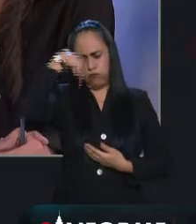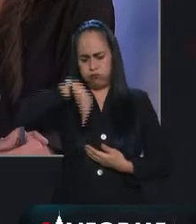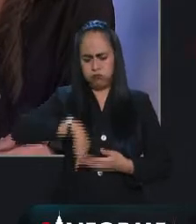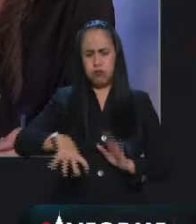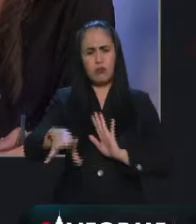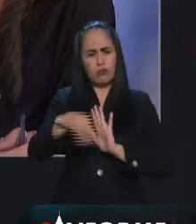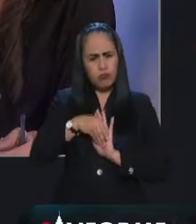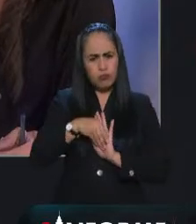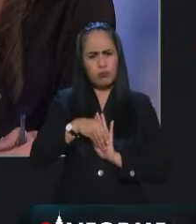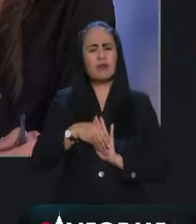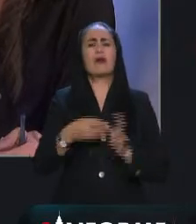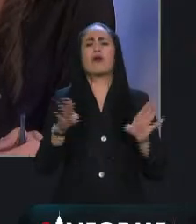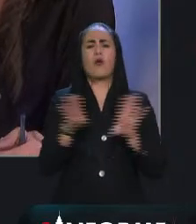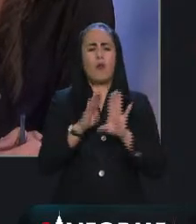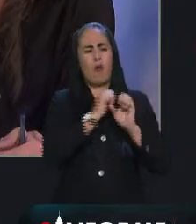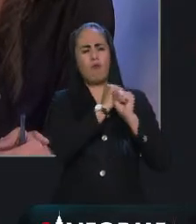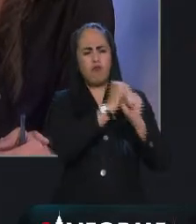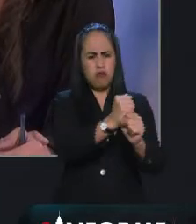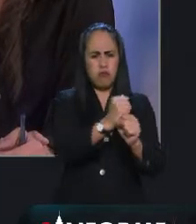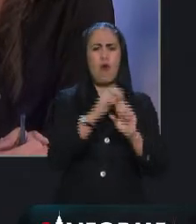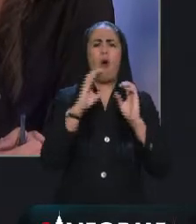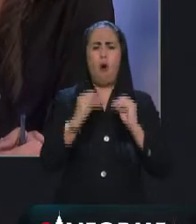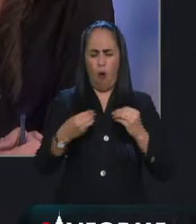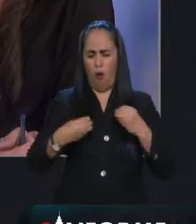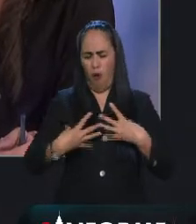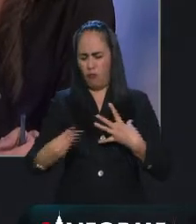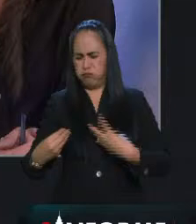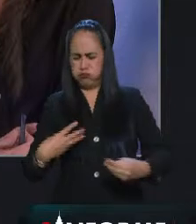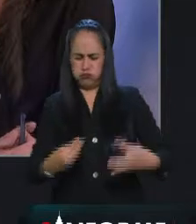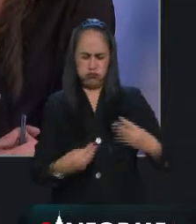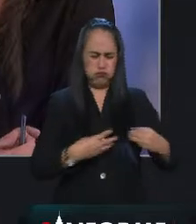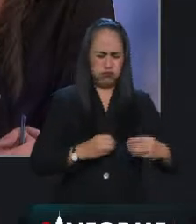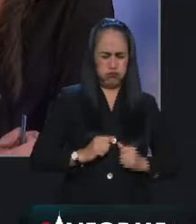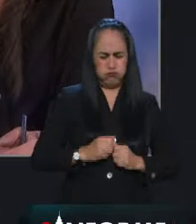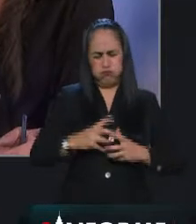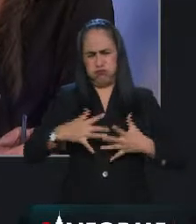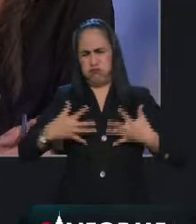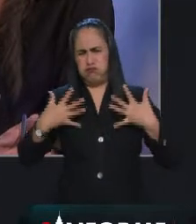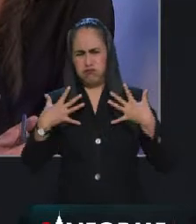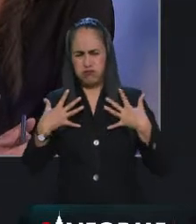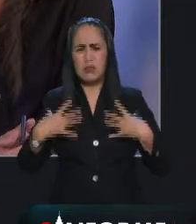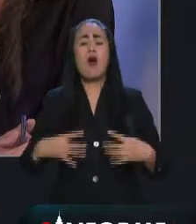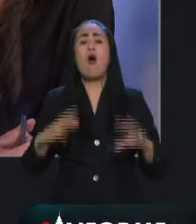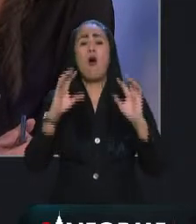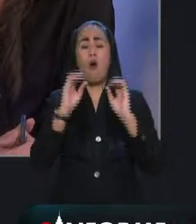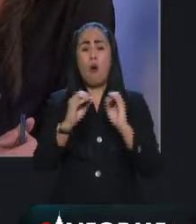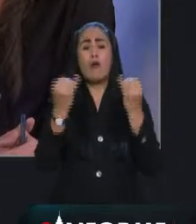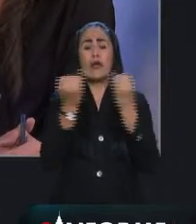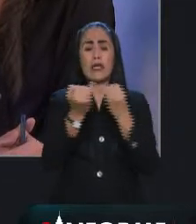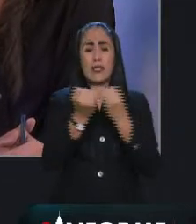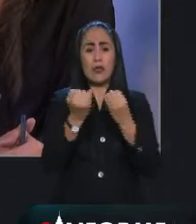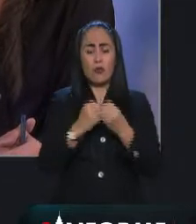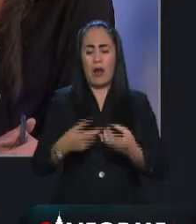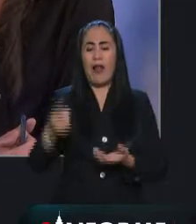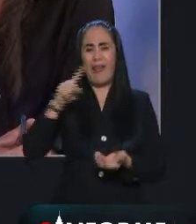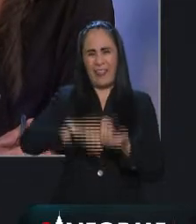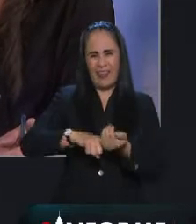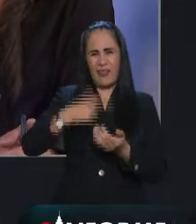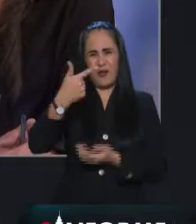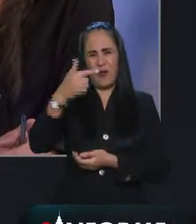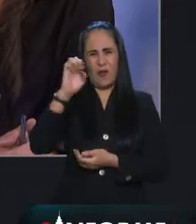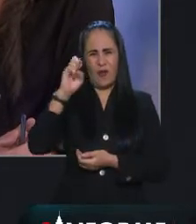por los receptores, una velocidad para reproducirse, una habilidad para utilizar la maquinaria genética de las personas